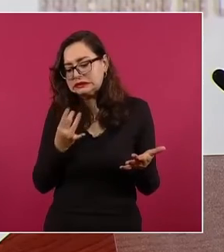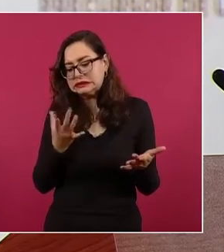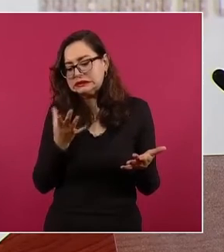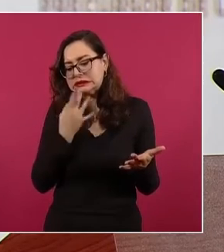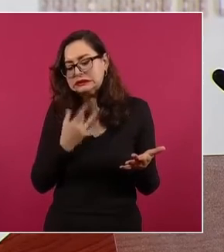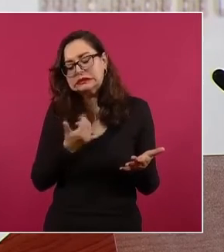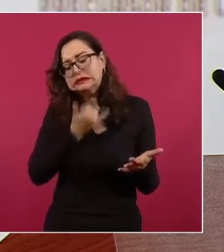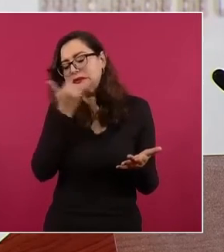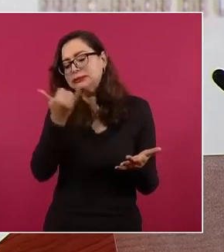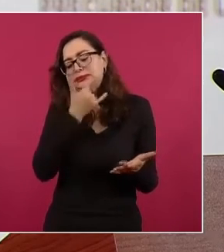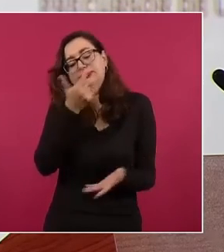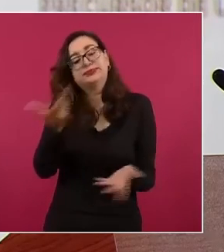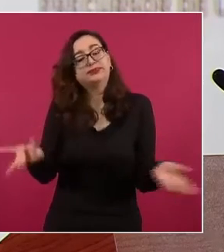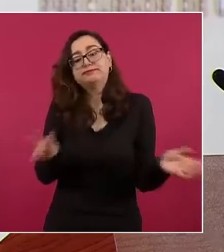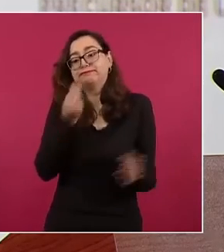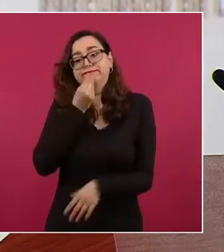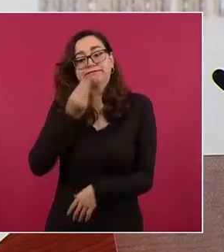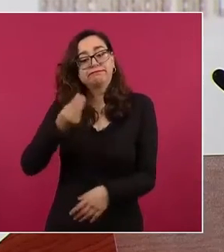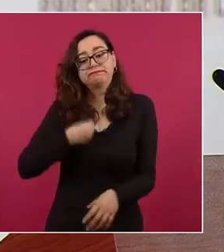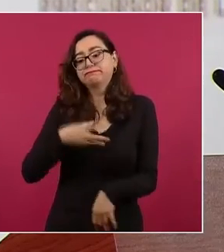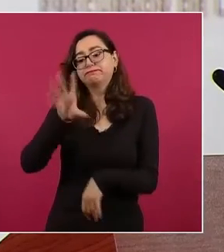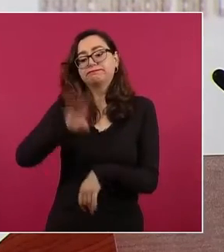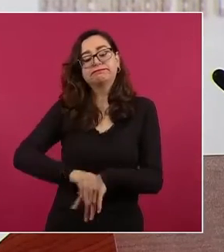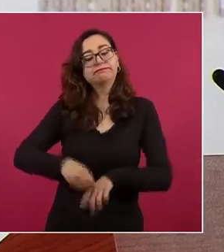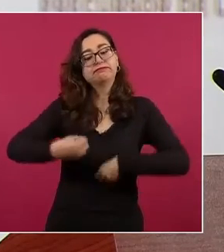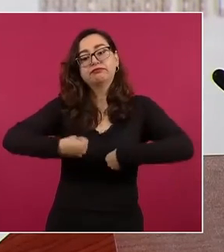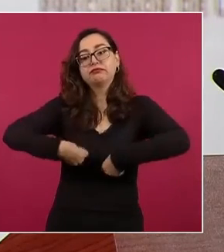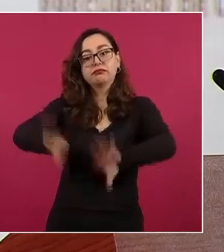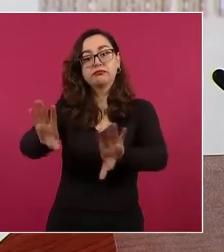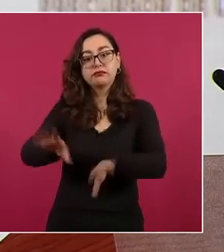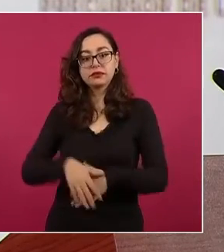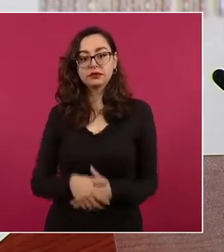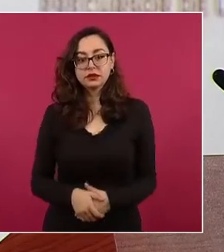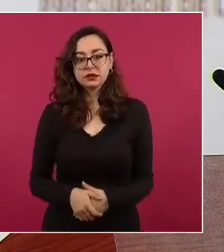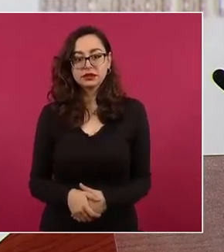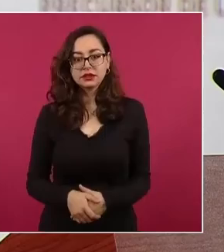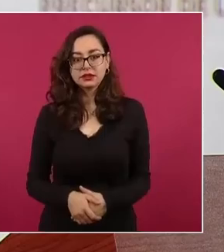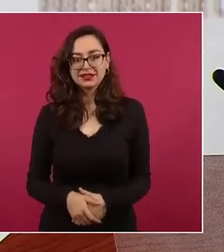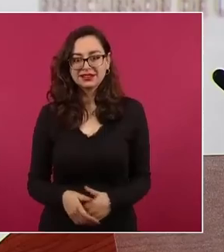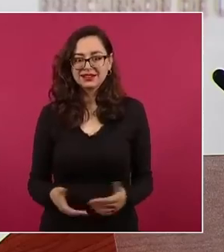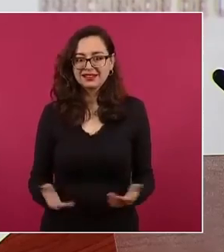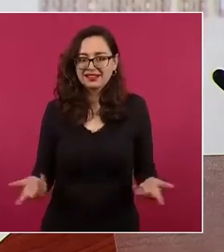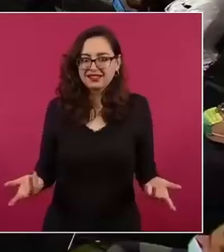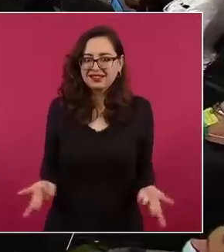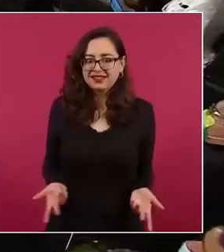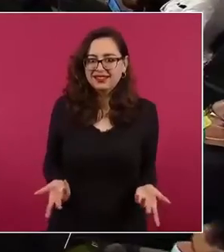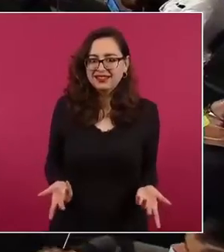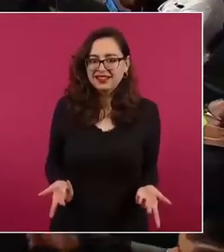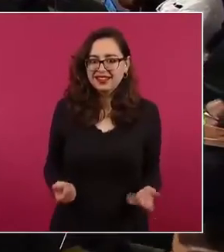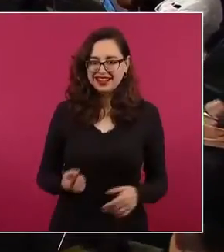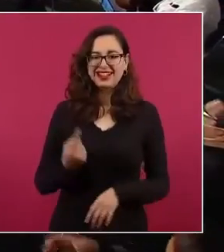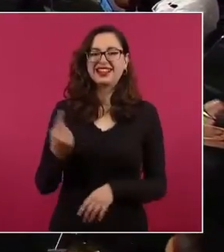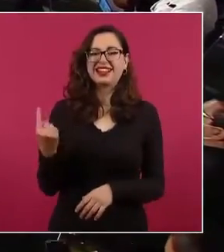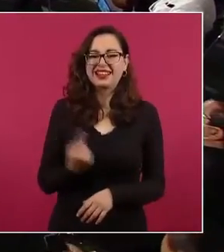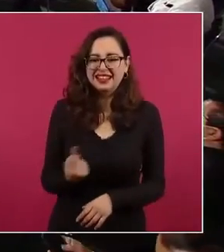Imagínense en estos casos lo que sucedería.